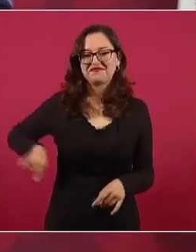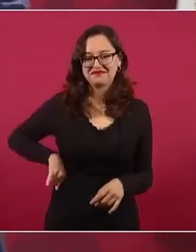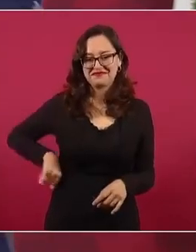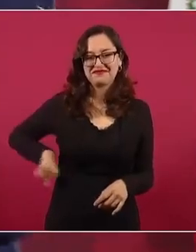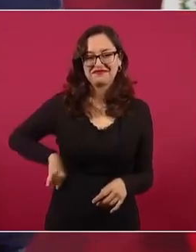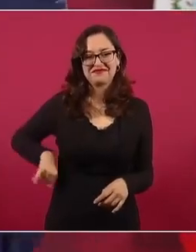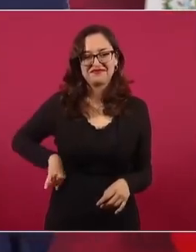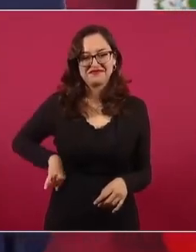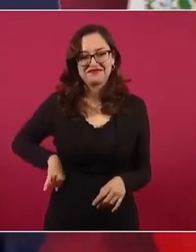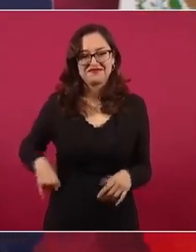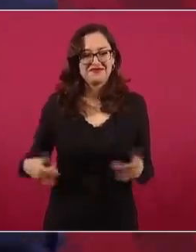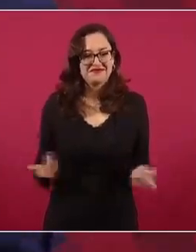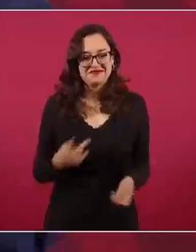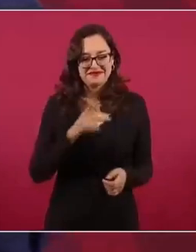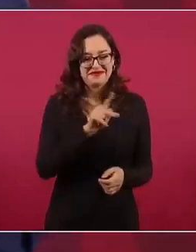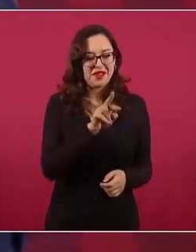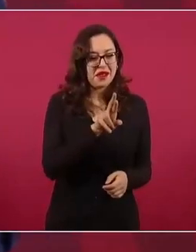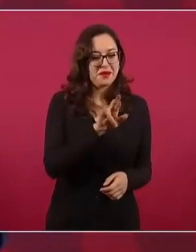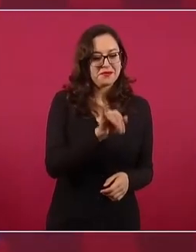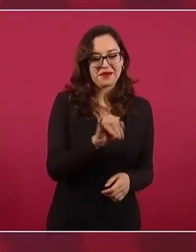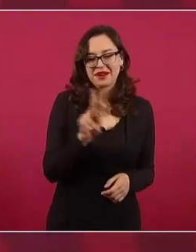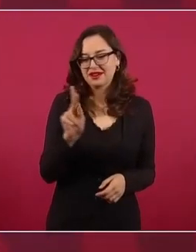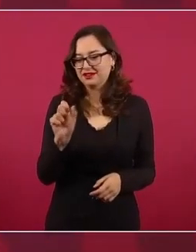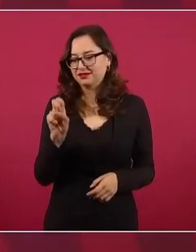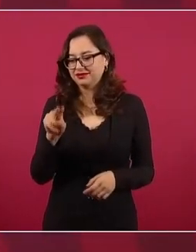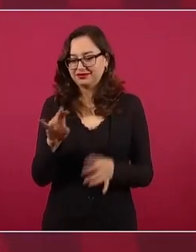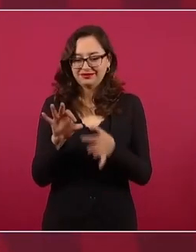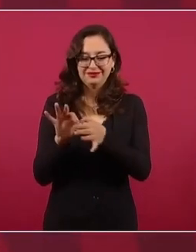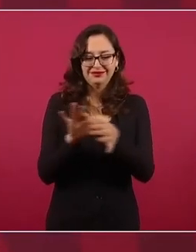terminan pues de aliados,